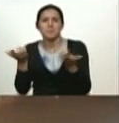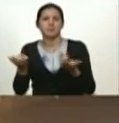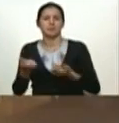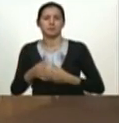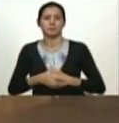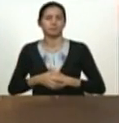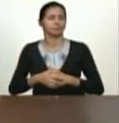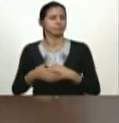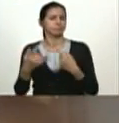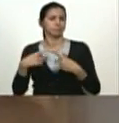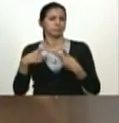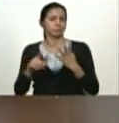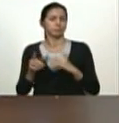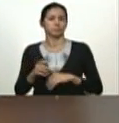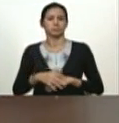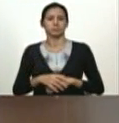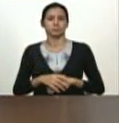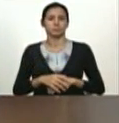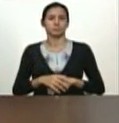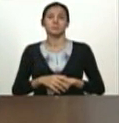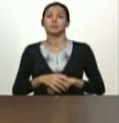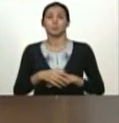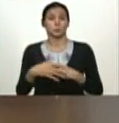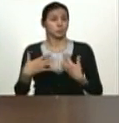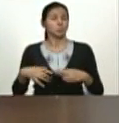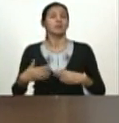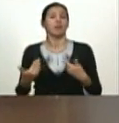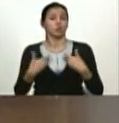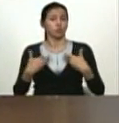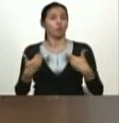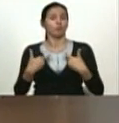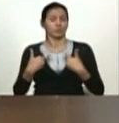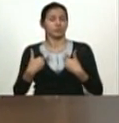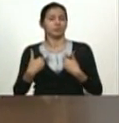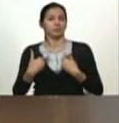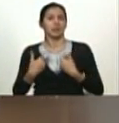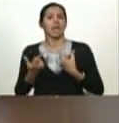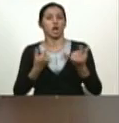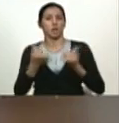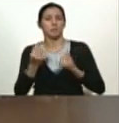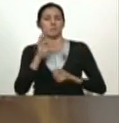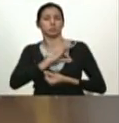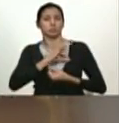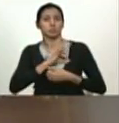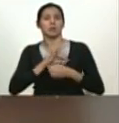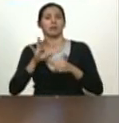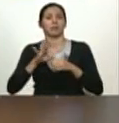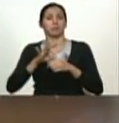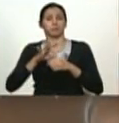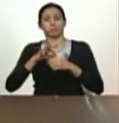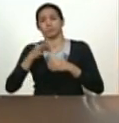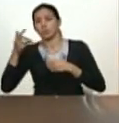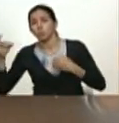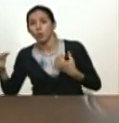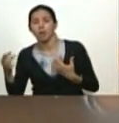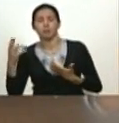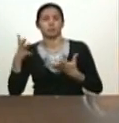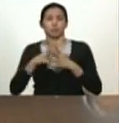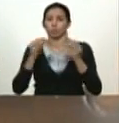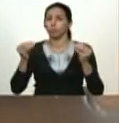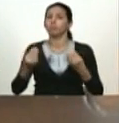y todo eso permea e impacta tremendamente en la vida social económica política espiritual comunicacional de la frontera